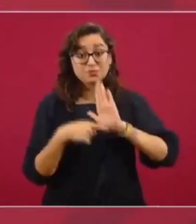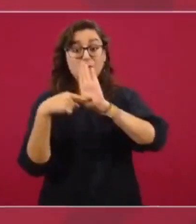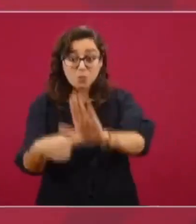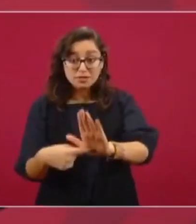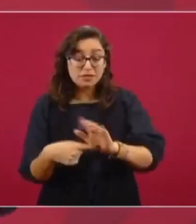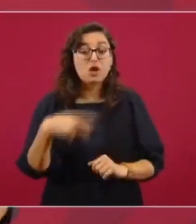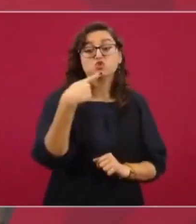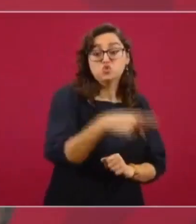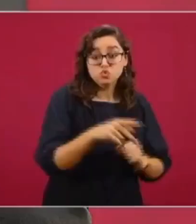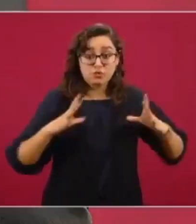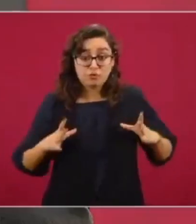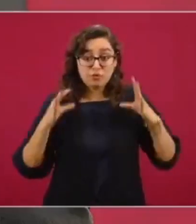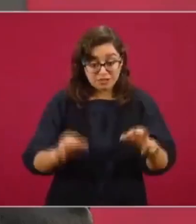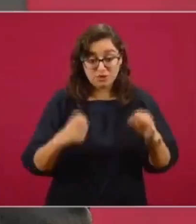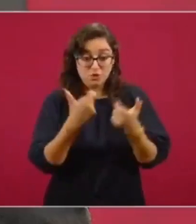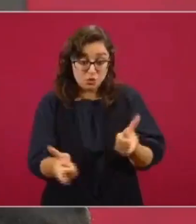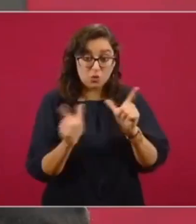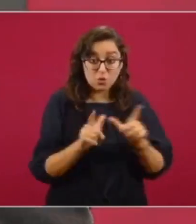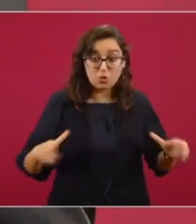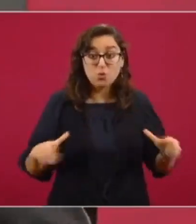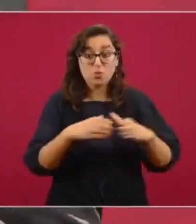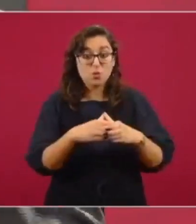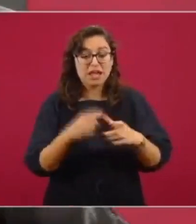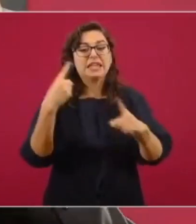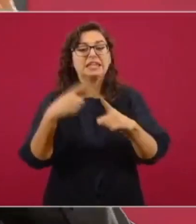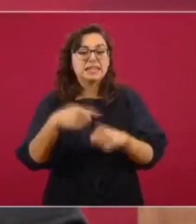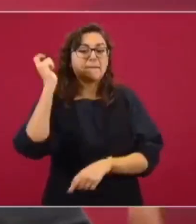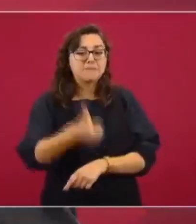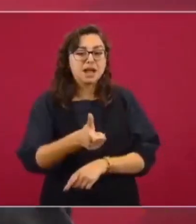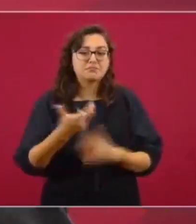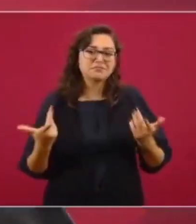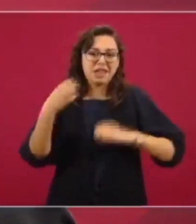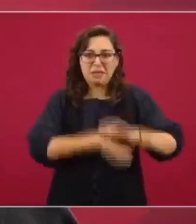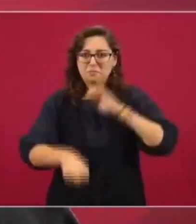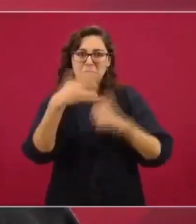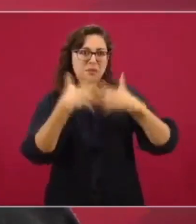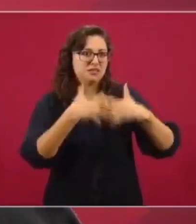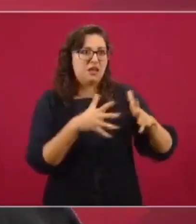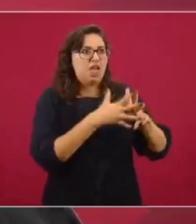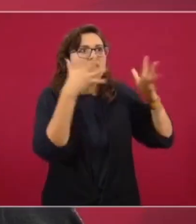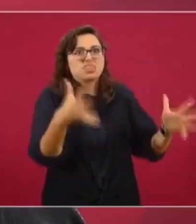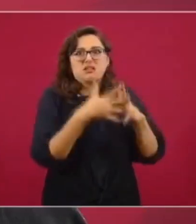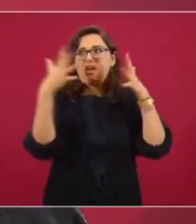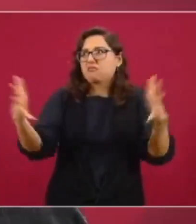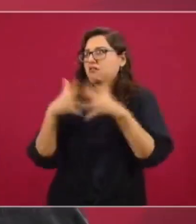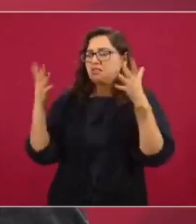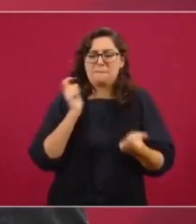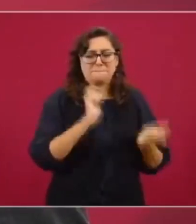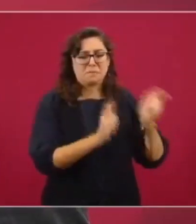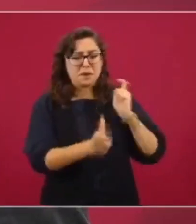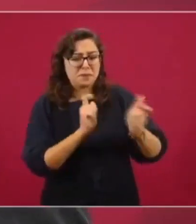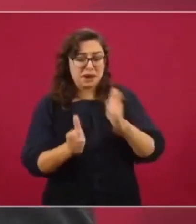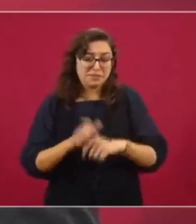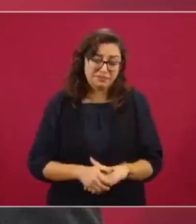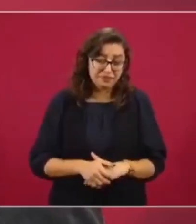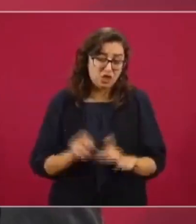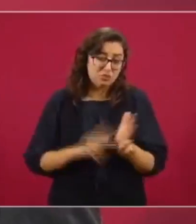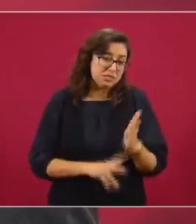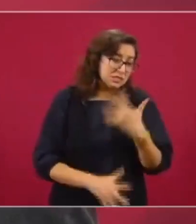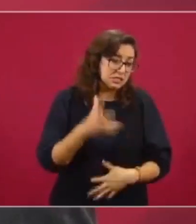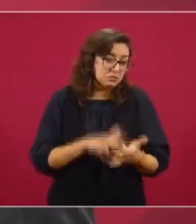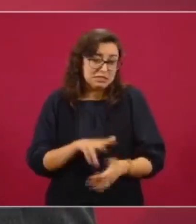fundación, su grupo, es financiado por grandes empresarios desde el 15, desde el 16.